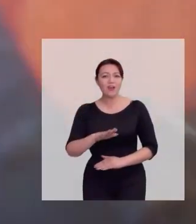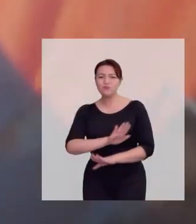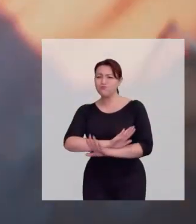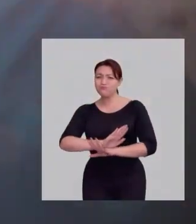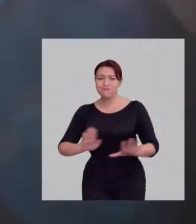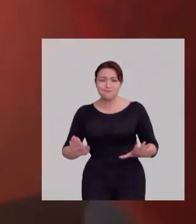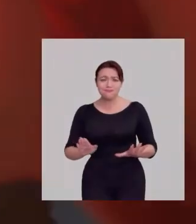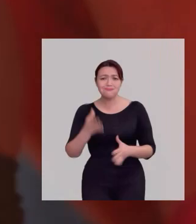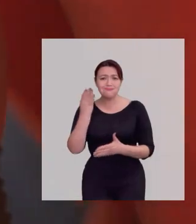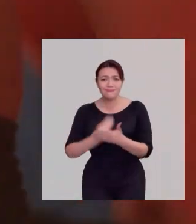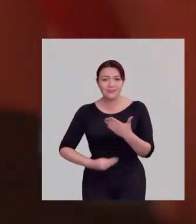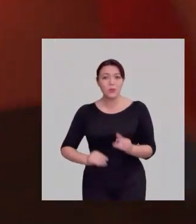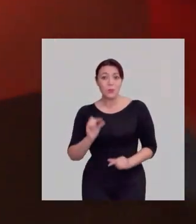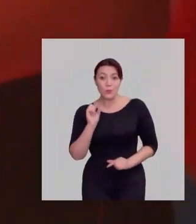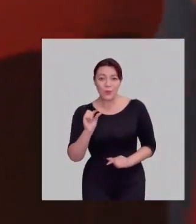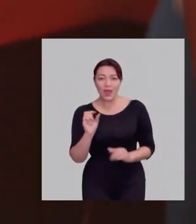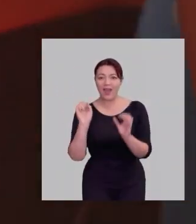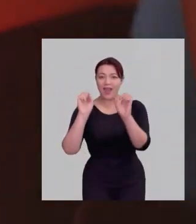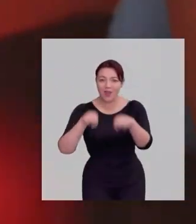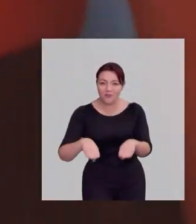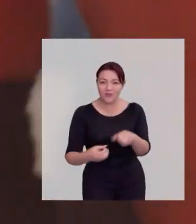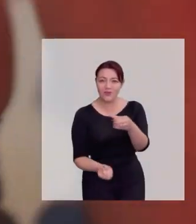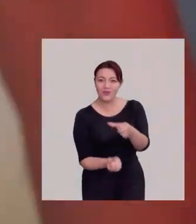Y que acabábamos de aprobar una nueva.